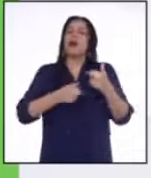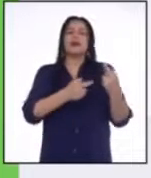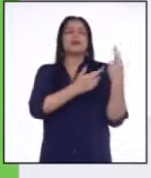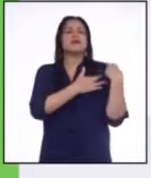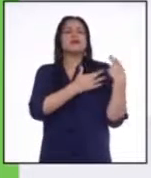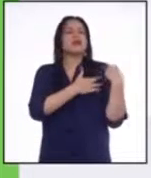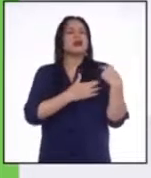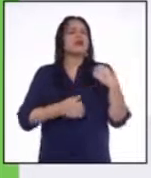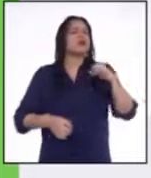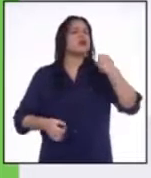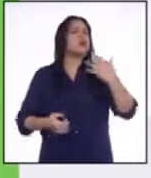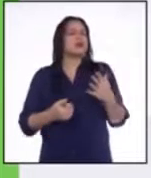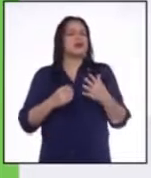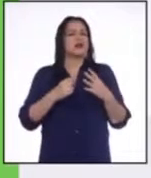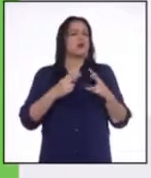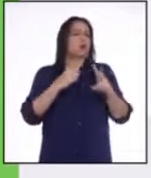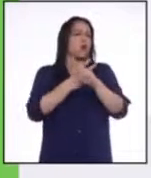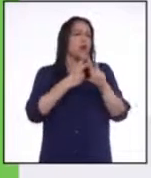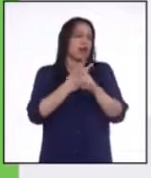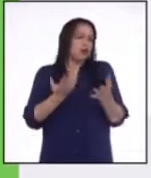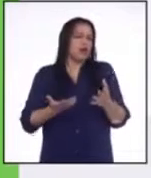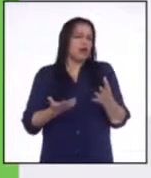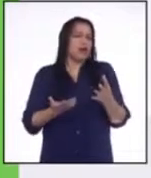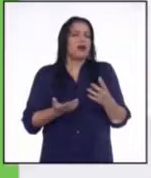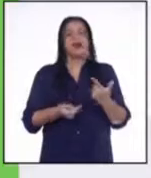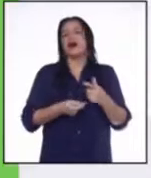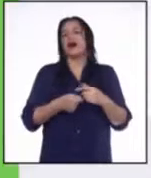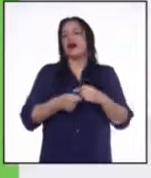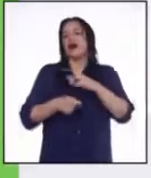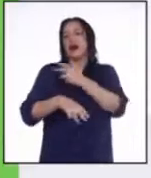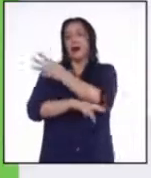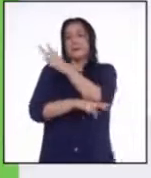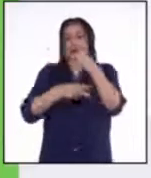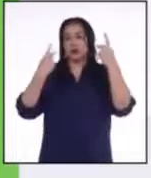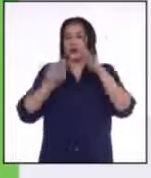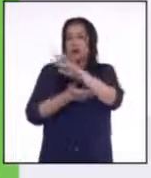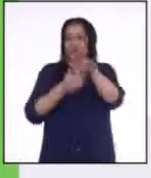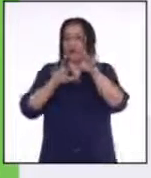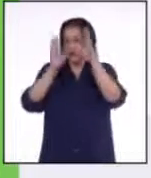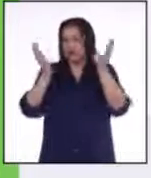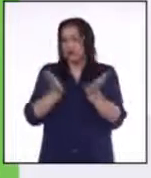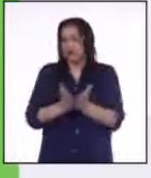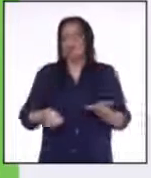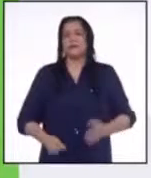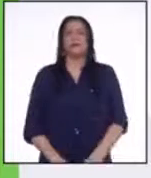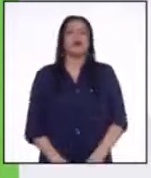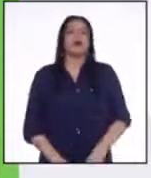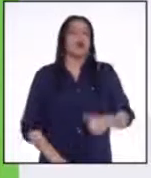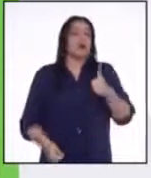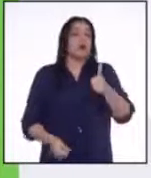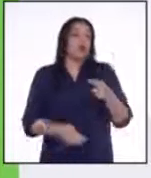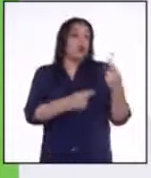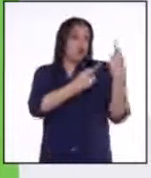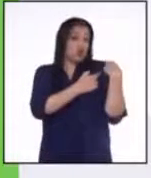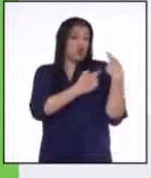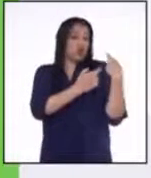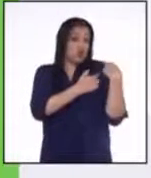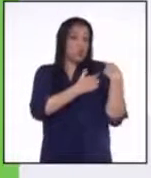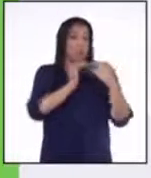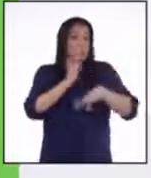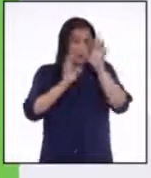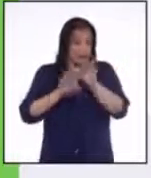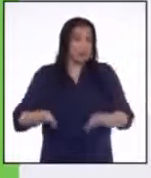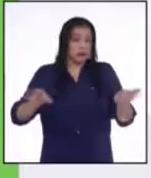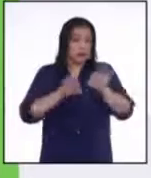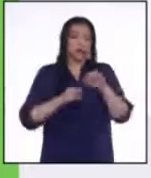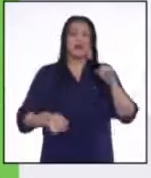cuidado de la Amazonía y, en general, de la madre naturaleza? Bueno, uno de los principales roles que deberían tener los jóvenes ahora